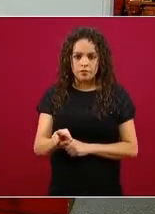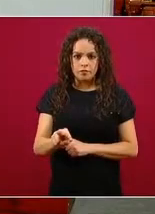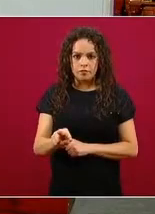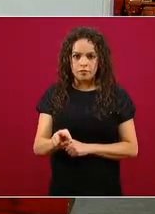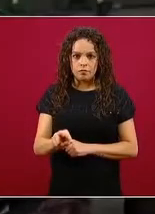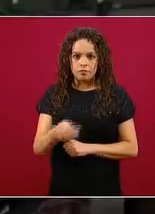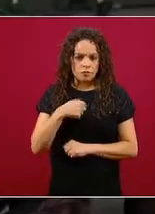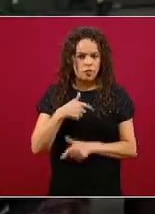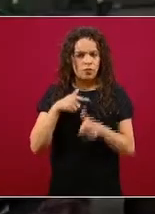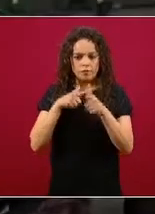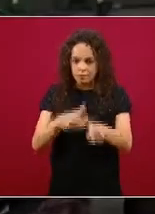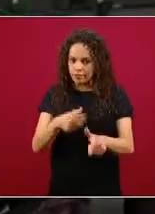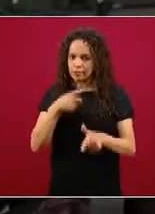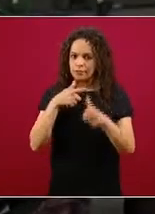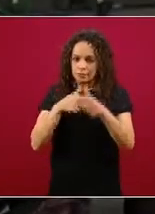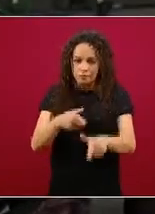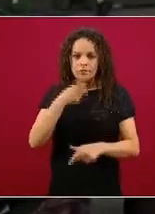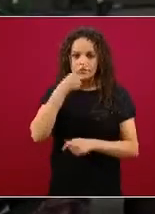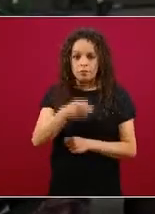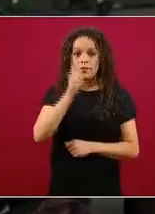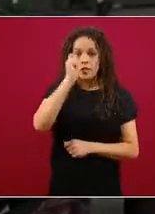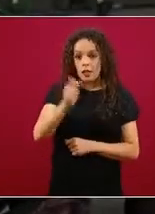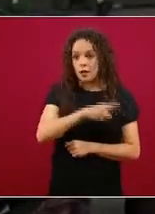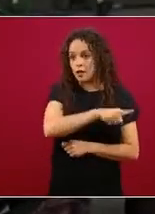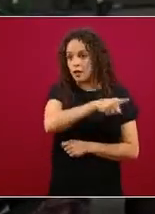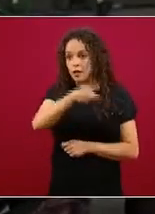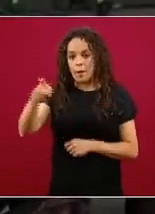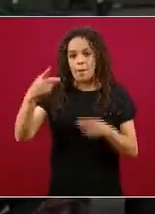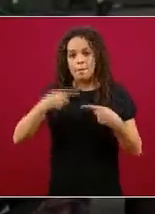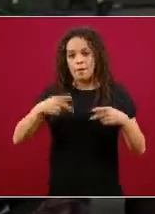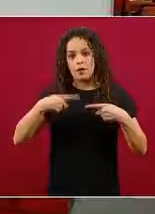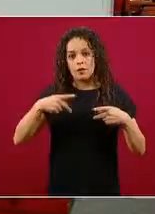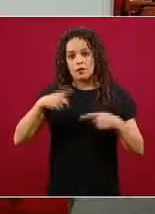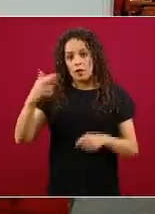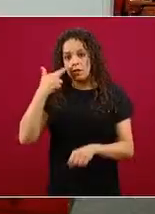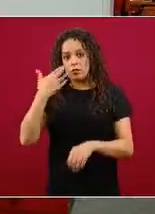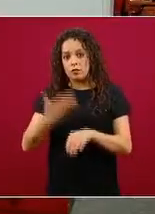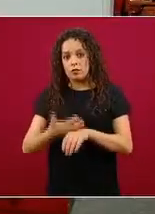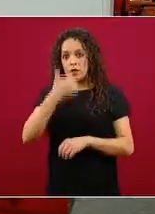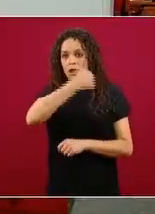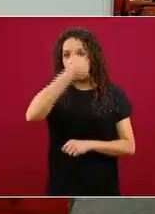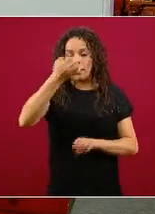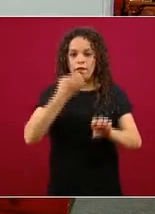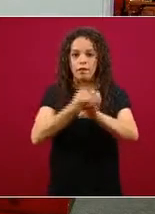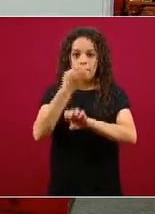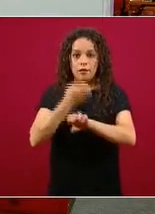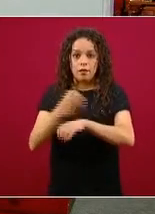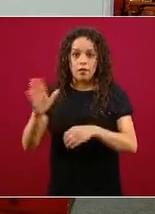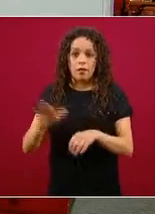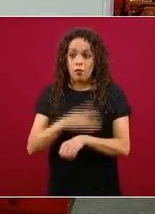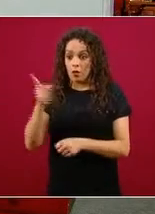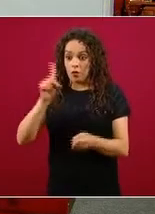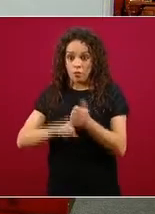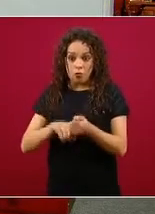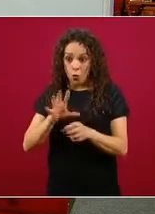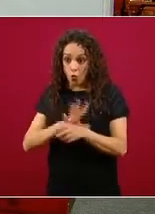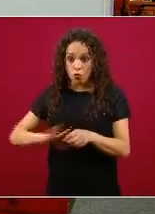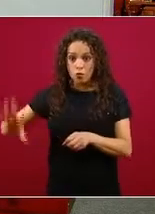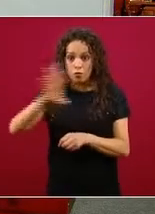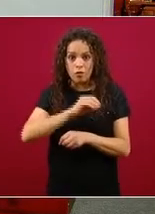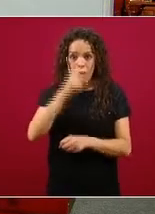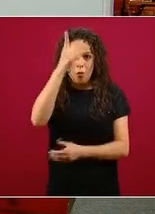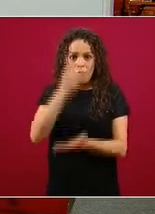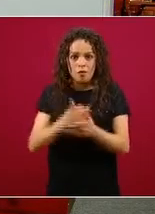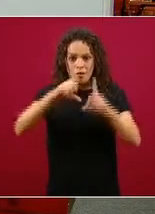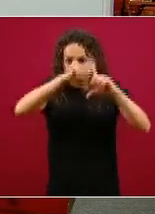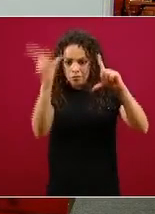plural nuestros y nuestras mandatarios y mandatarias estatales somos un solo país y atender una epidemia requiere